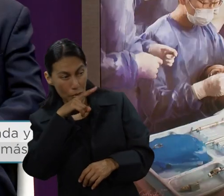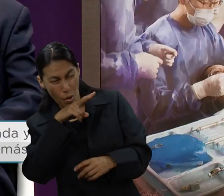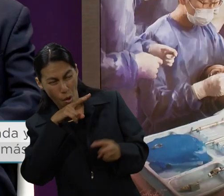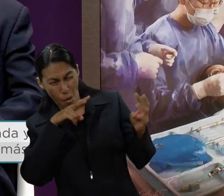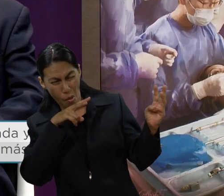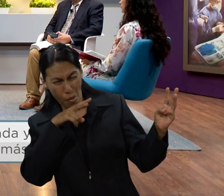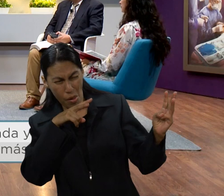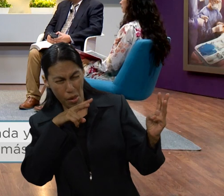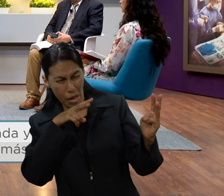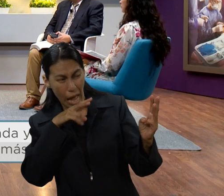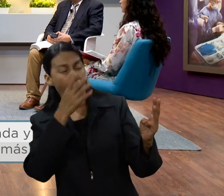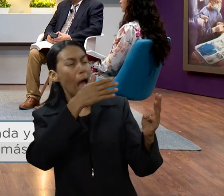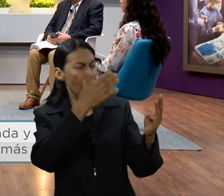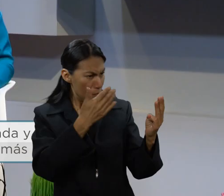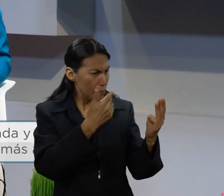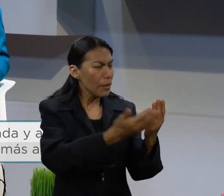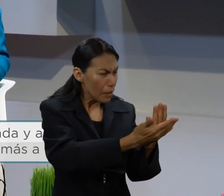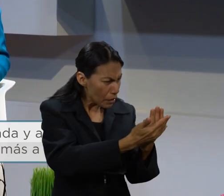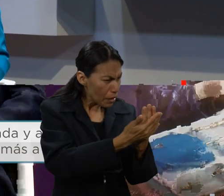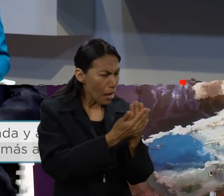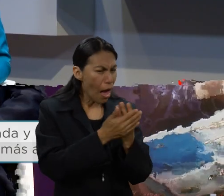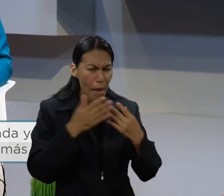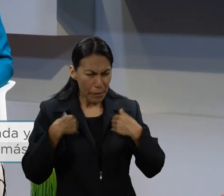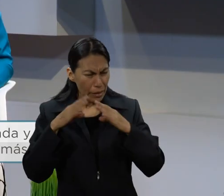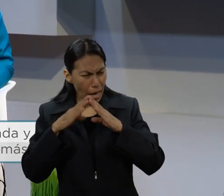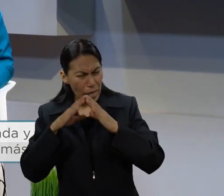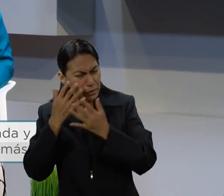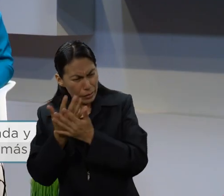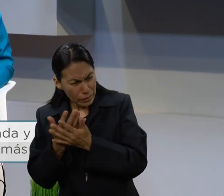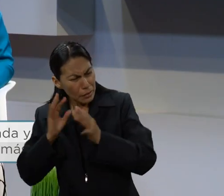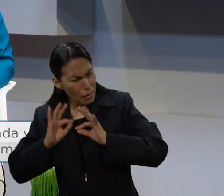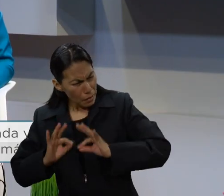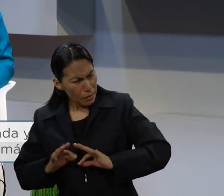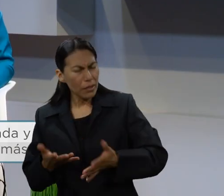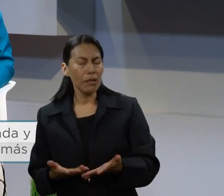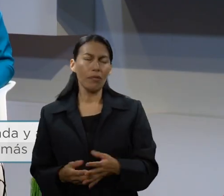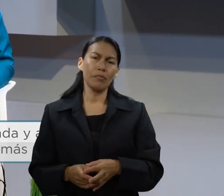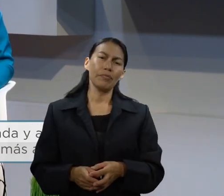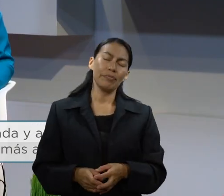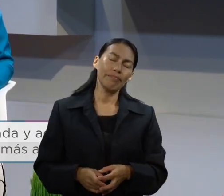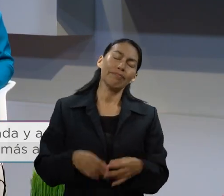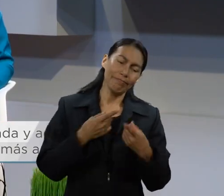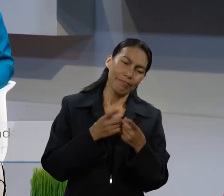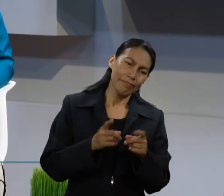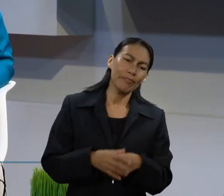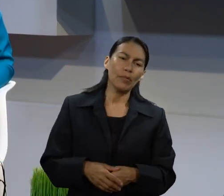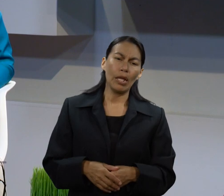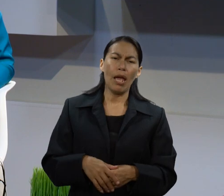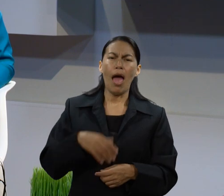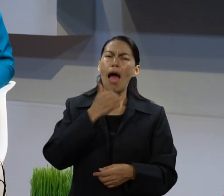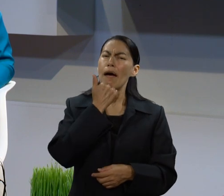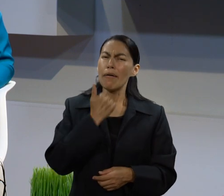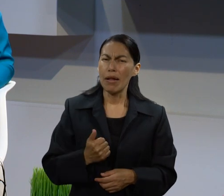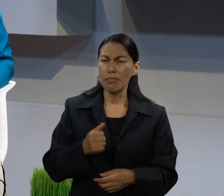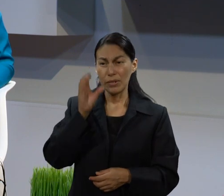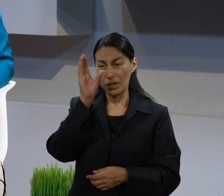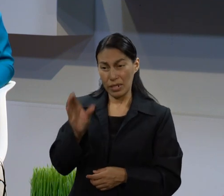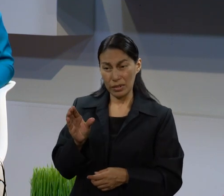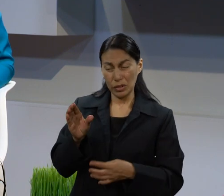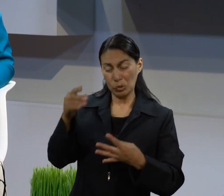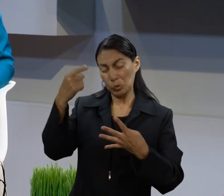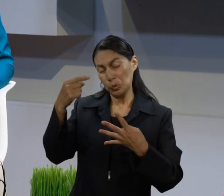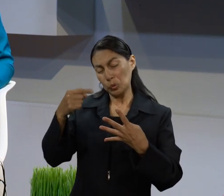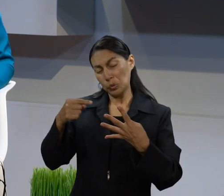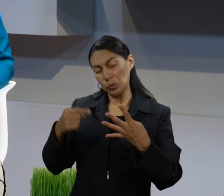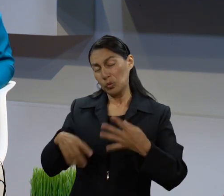atender sus necesidades. Entonces, podríamos enumerar muchísimas características de Abraham y entonces